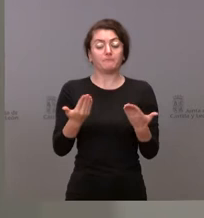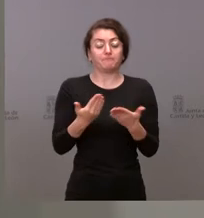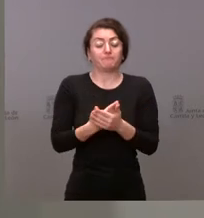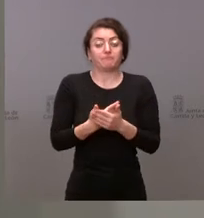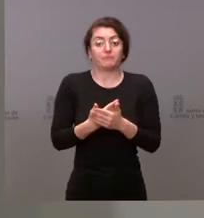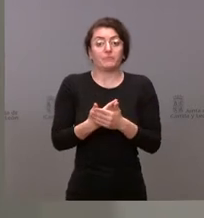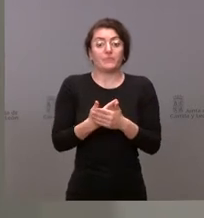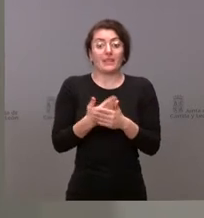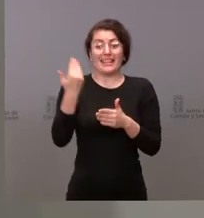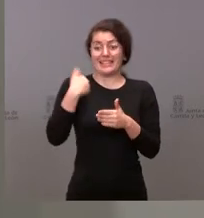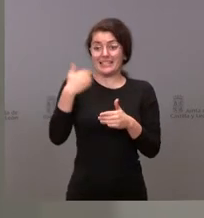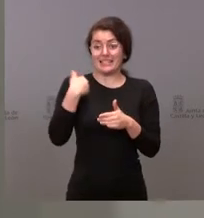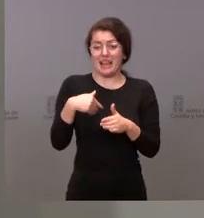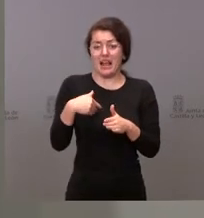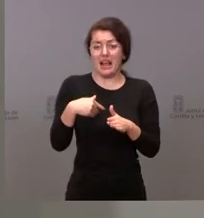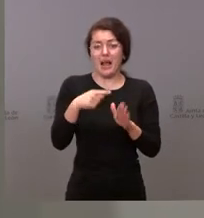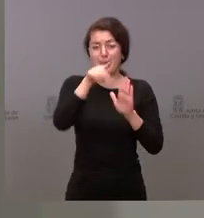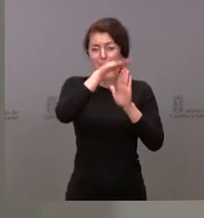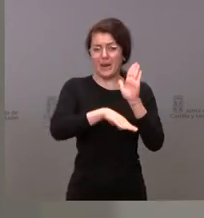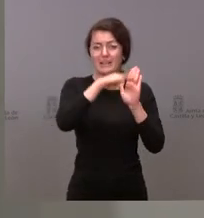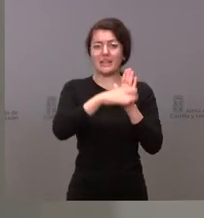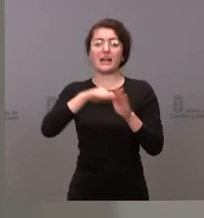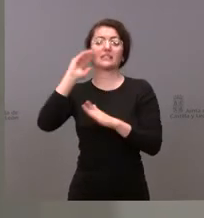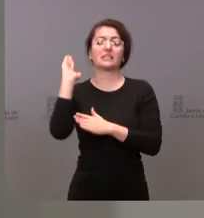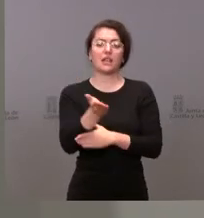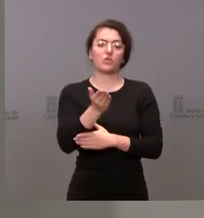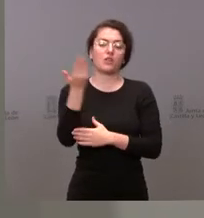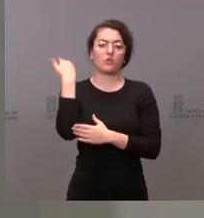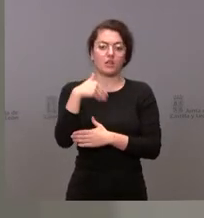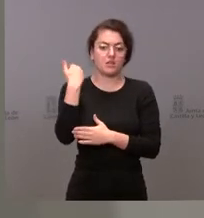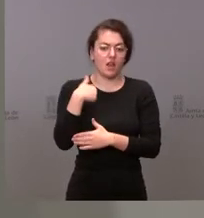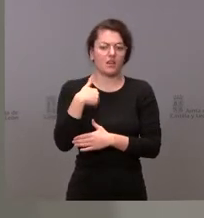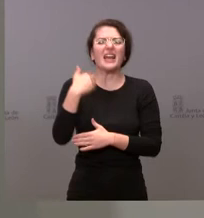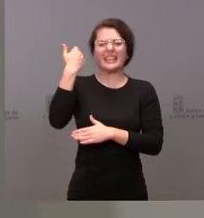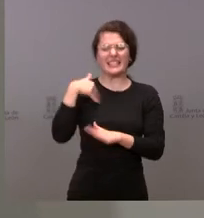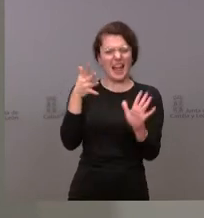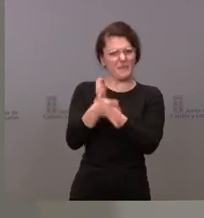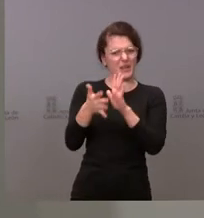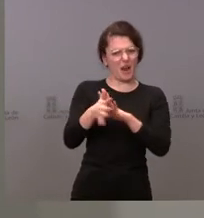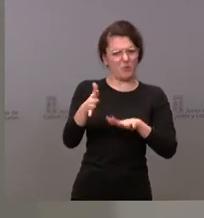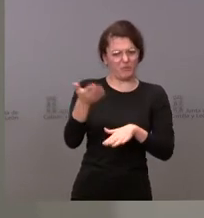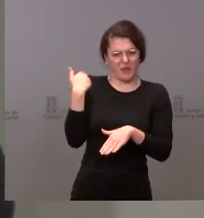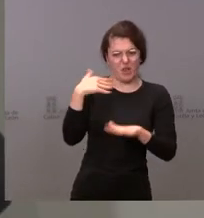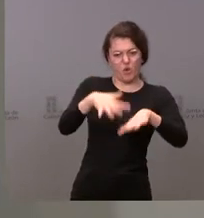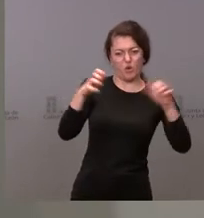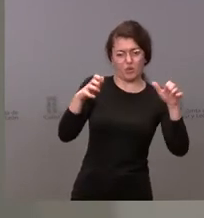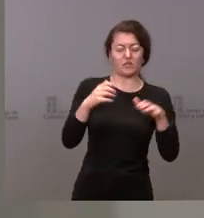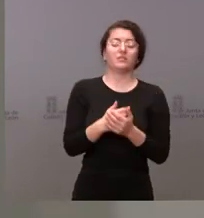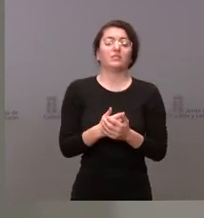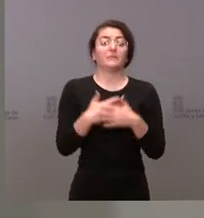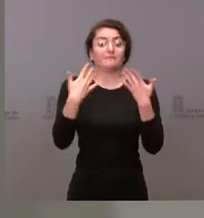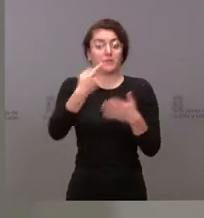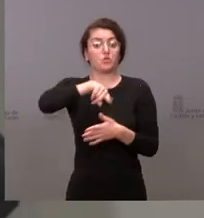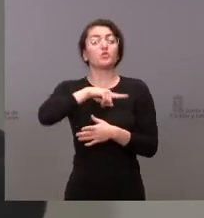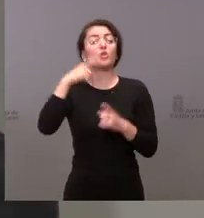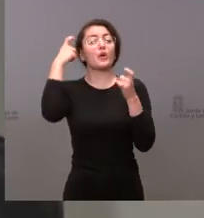sancionadoras lo explicamos ya en su día en las cortes y nuestra intención no